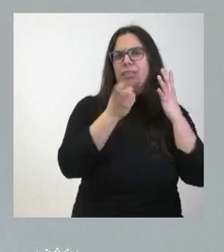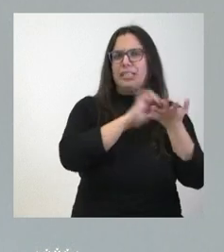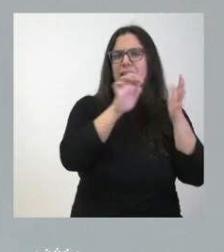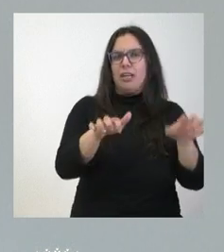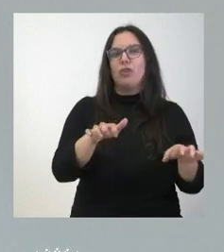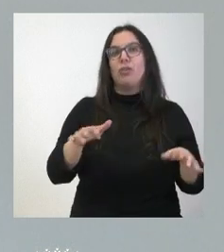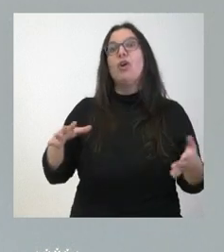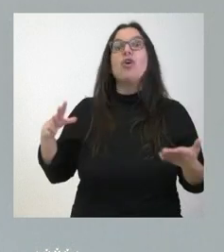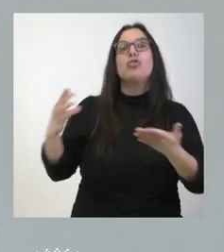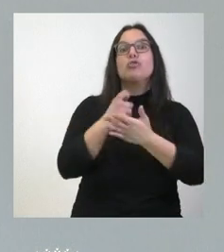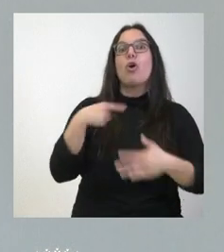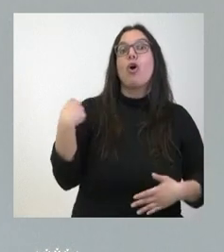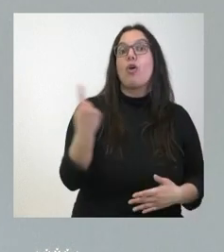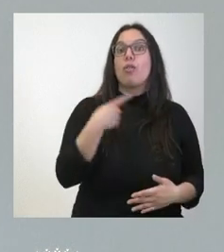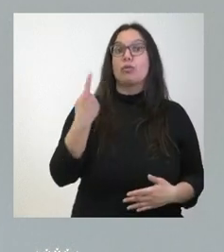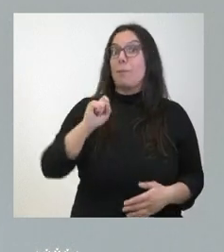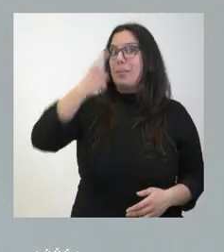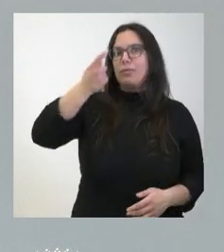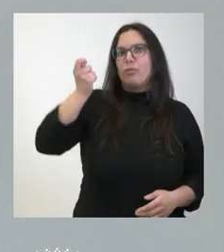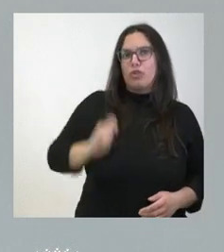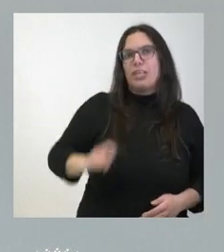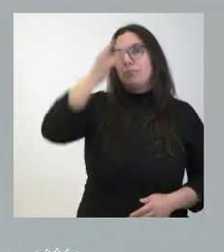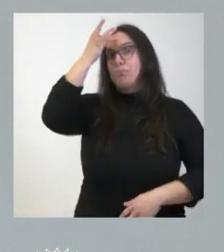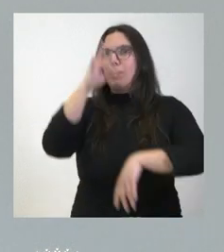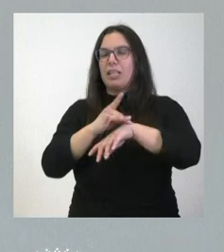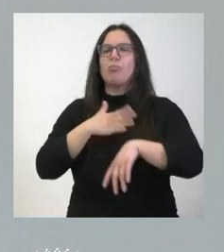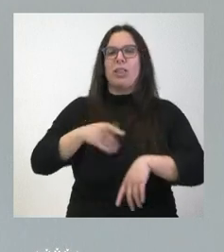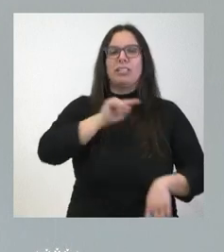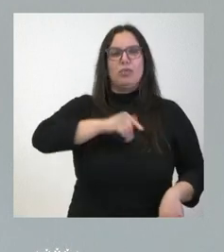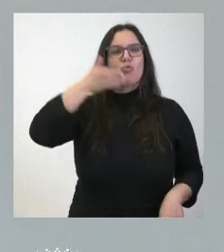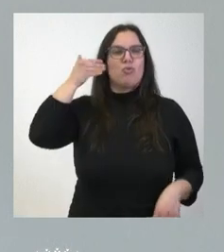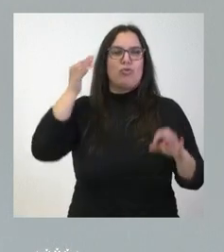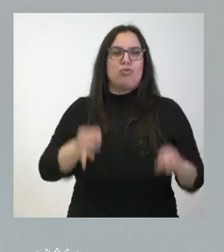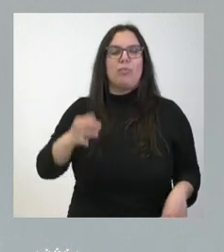todos, especialmente los profesionales y los pacientes, se pueden sentir orgullosos.